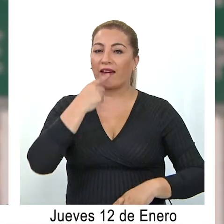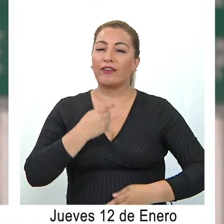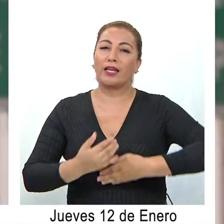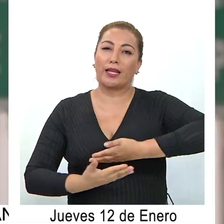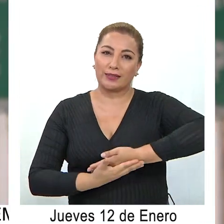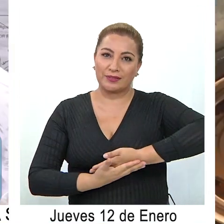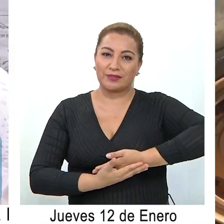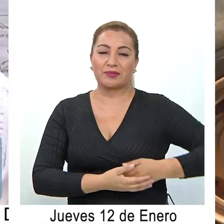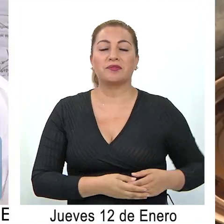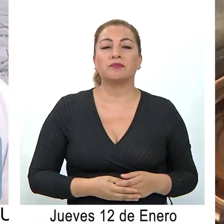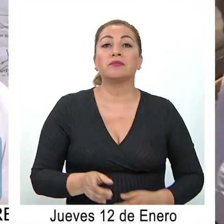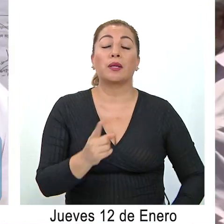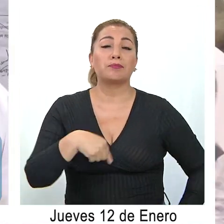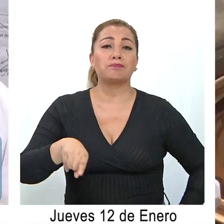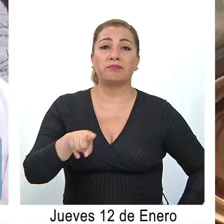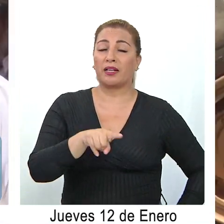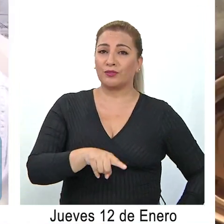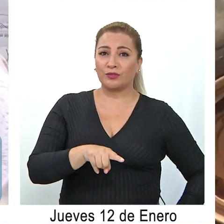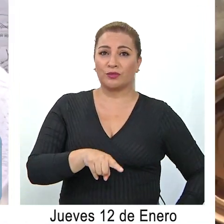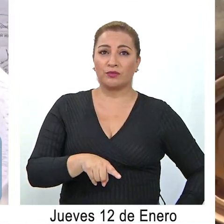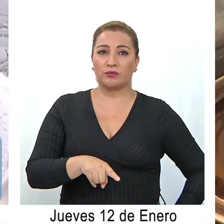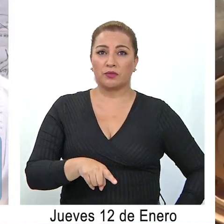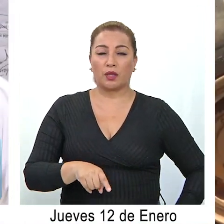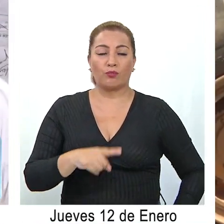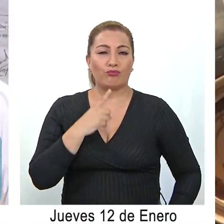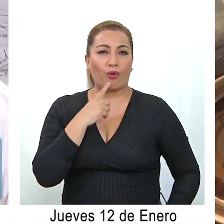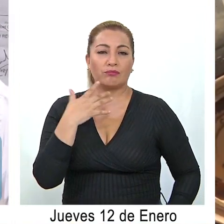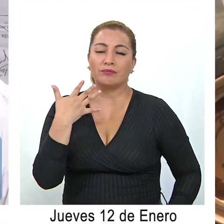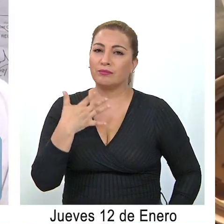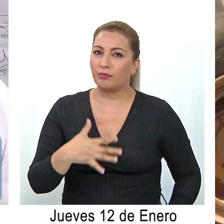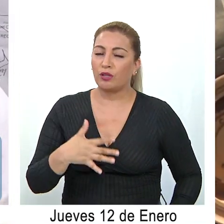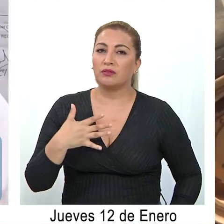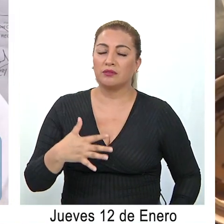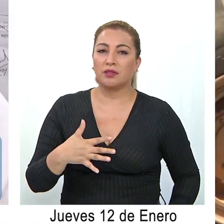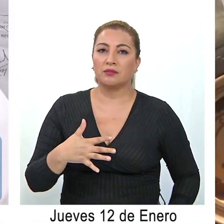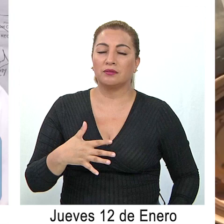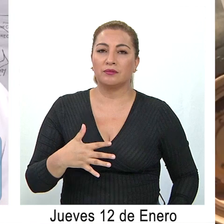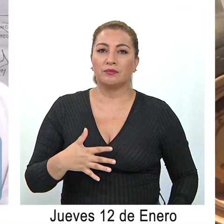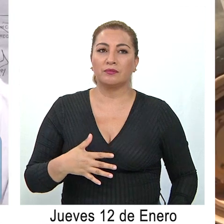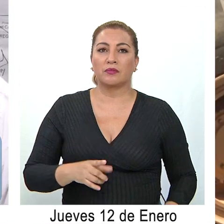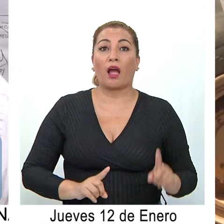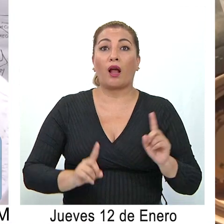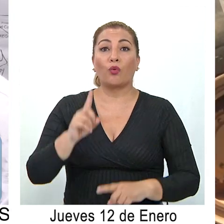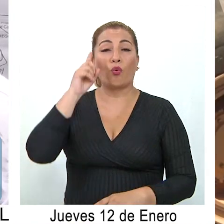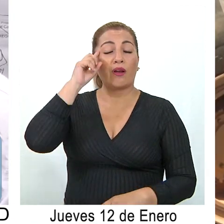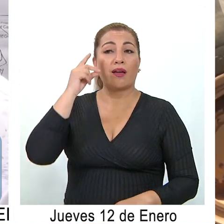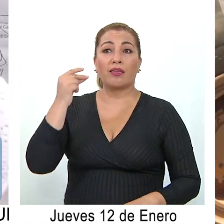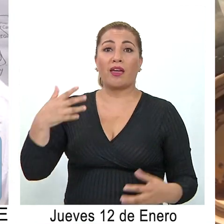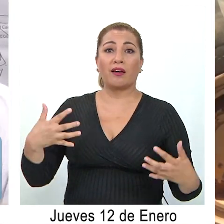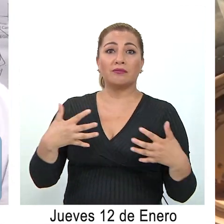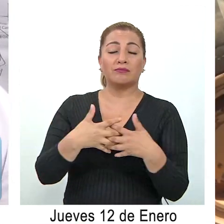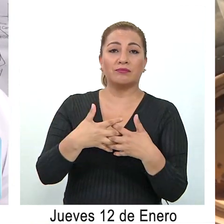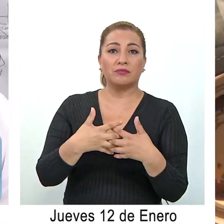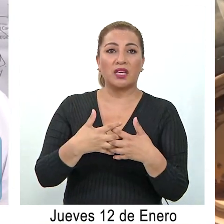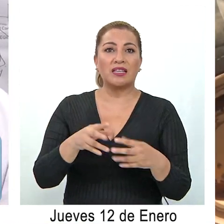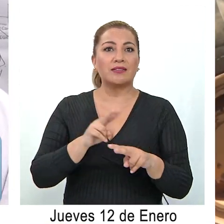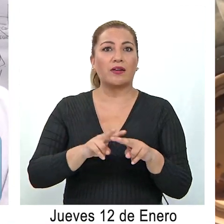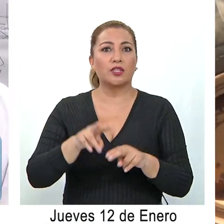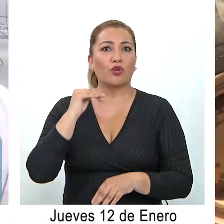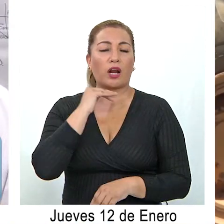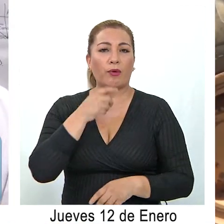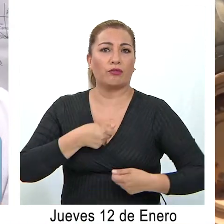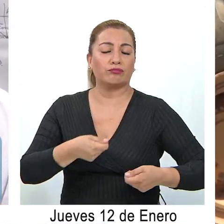Carmen. Para nosotros es muy valorable cuando se articulan algunas iniciativas y estas iniciativas se van materializando rápidamente.